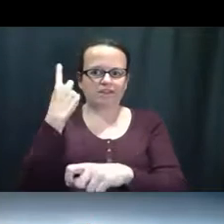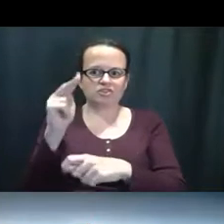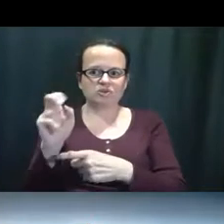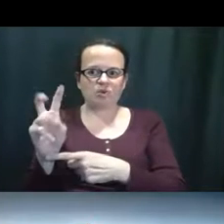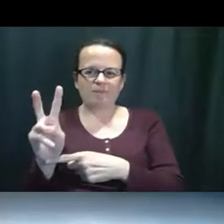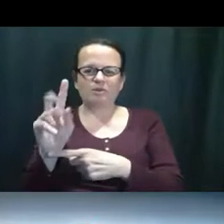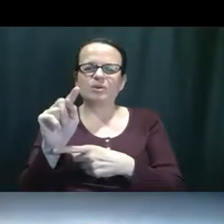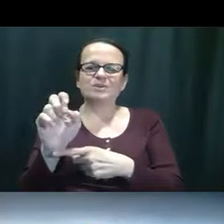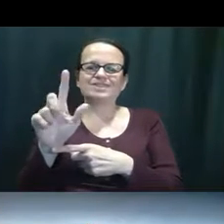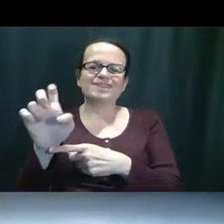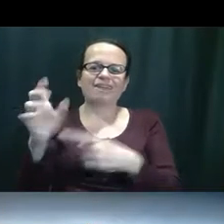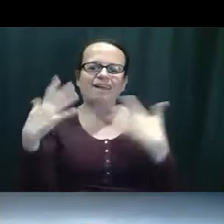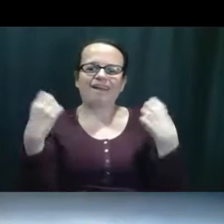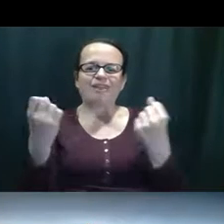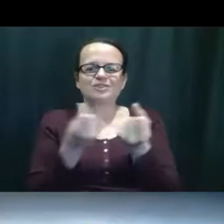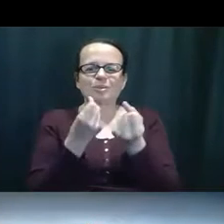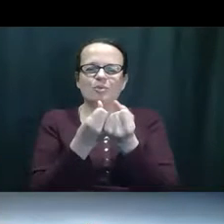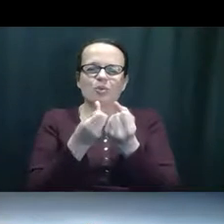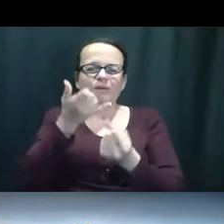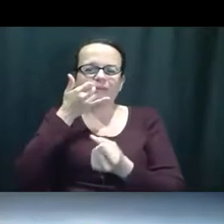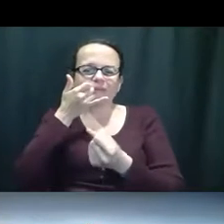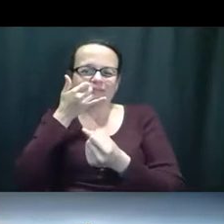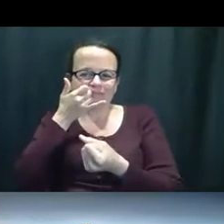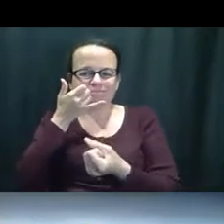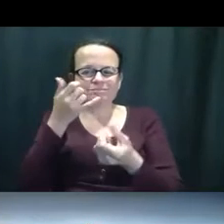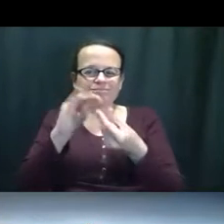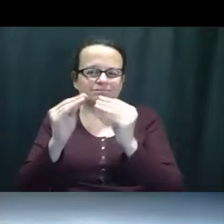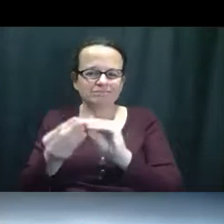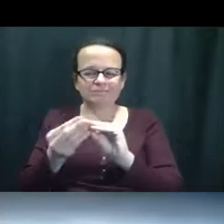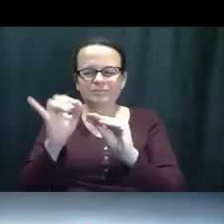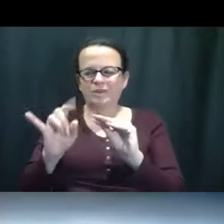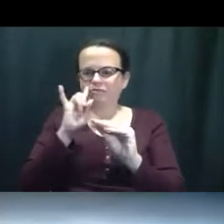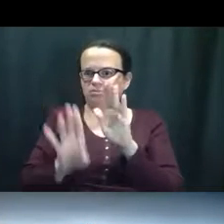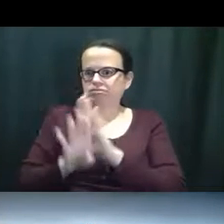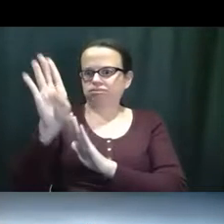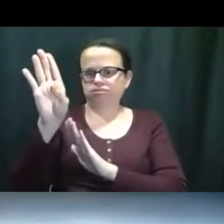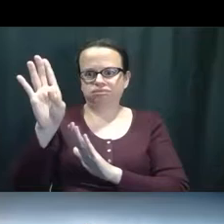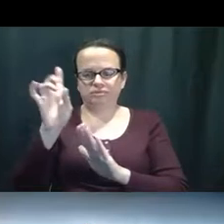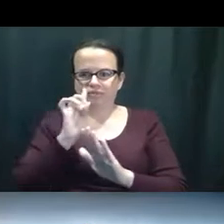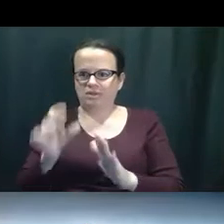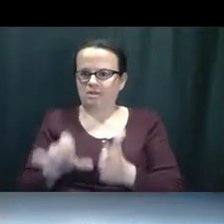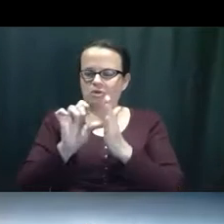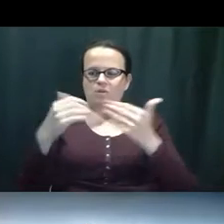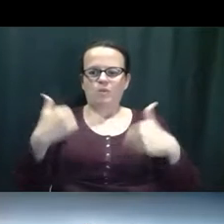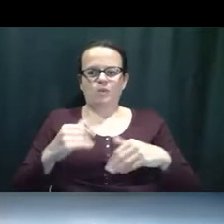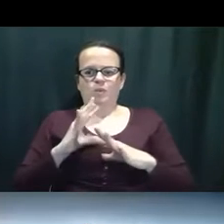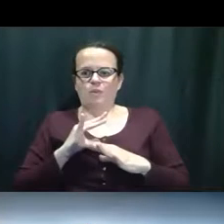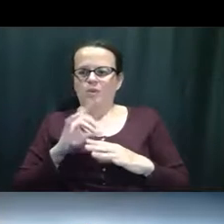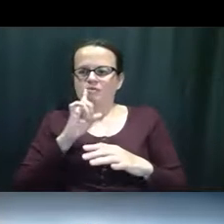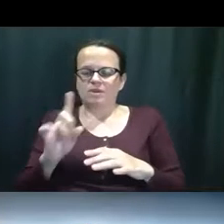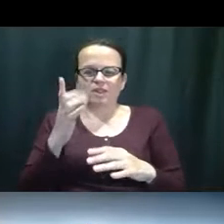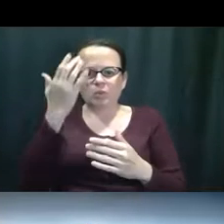empezamos en noviembre pasado. Era como una línea de ayuda y y y y tomó